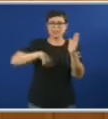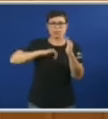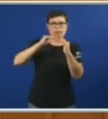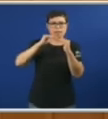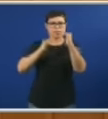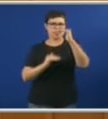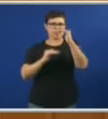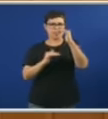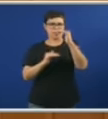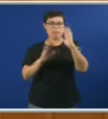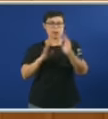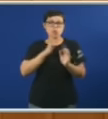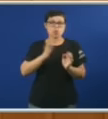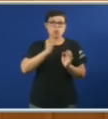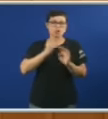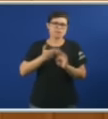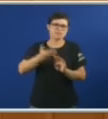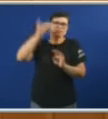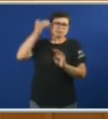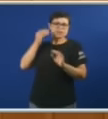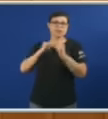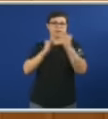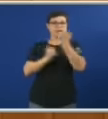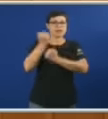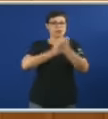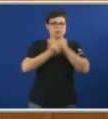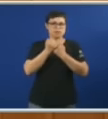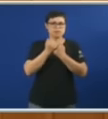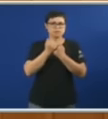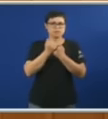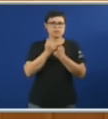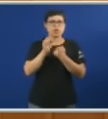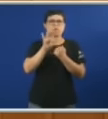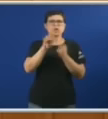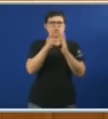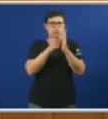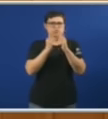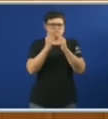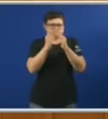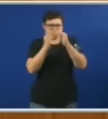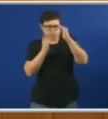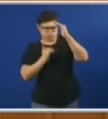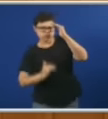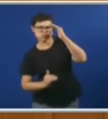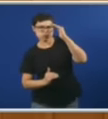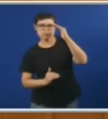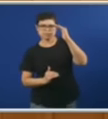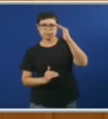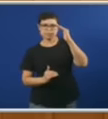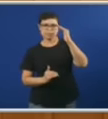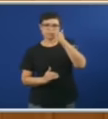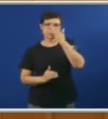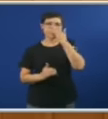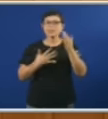Pero que Catros anos Antes No inicio A recuperación Era inferior En algo máis De 4 puntos Porcentuais Di